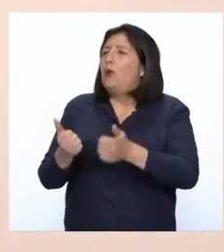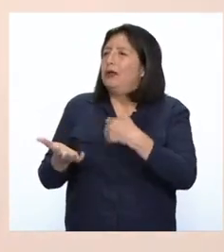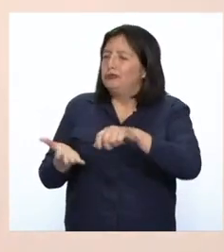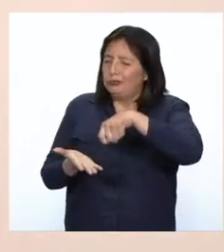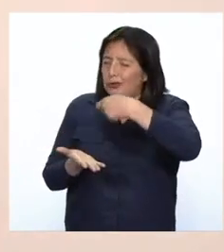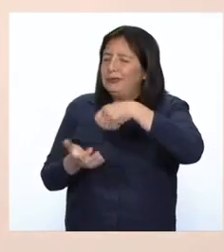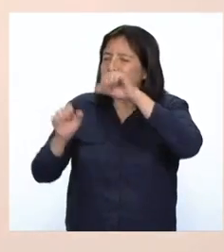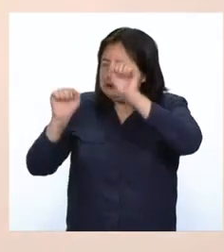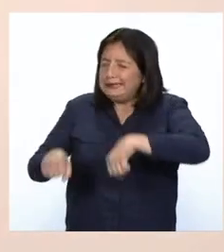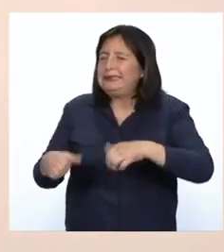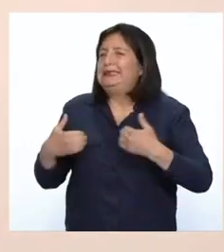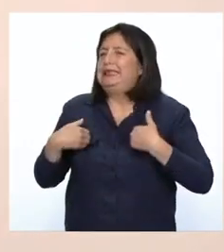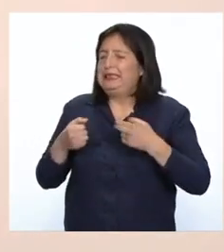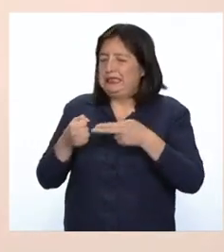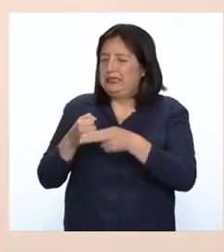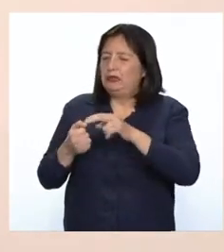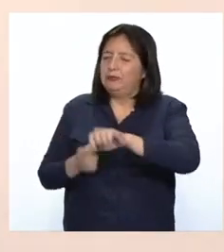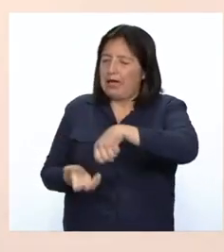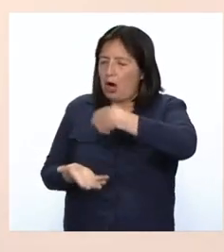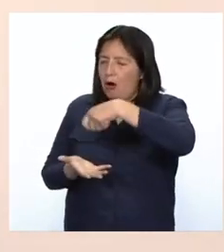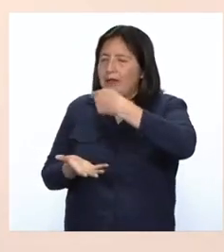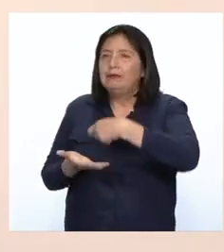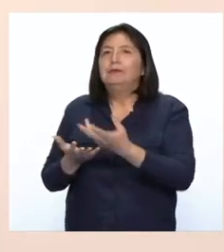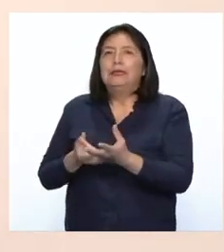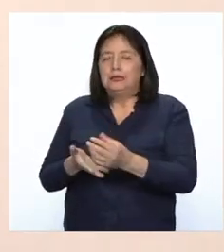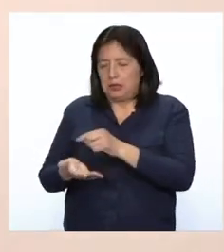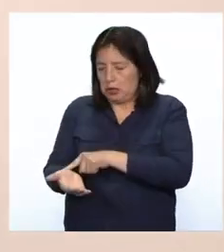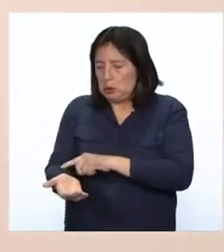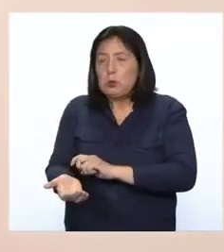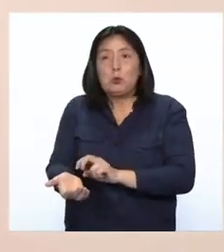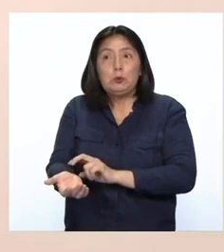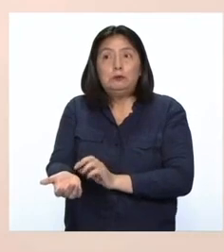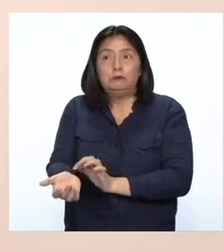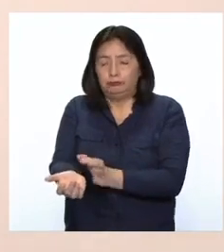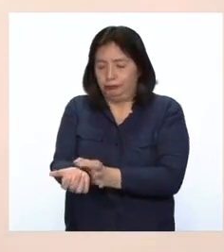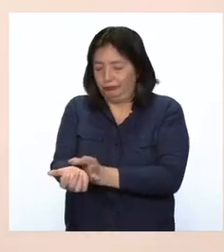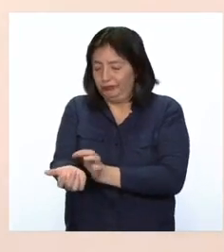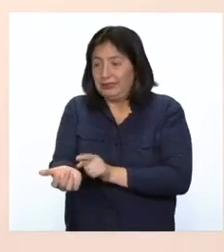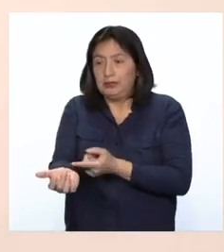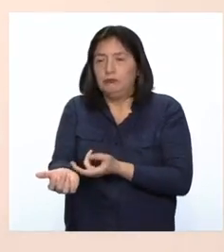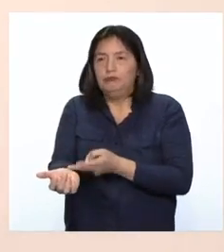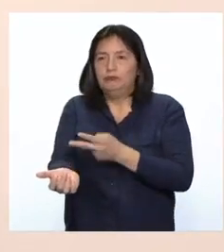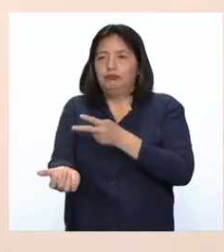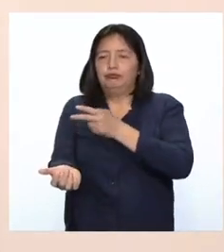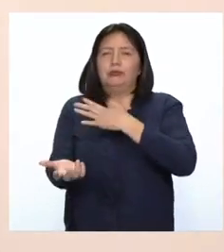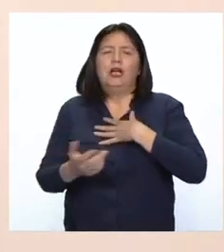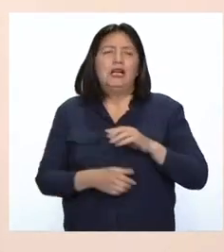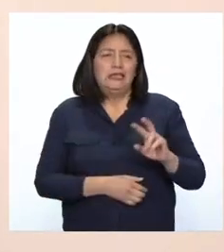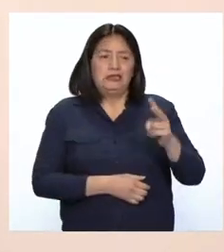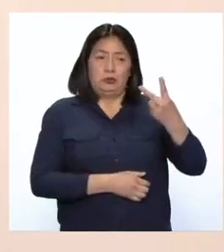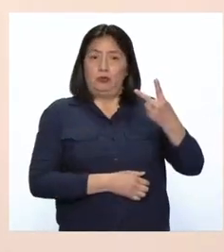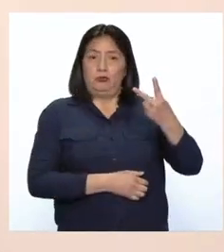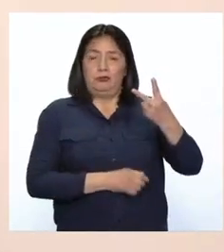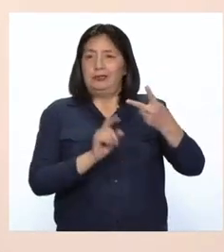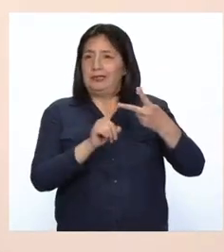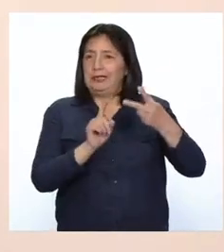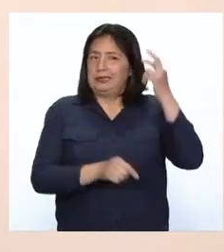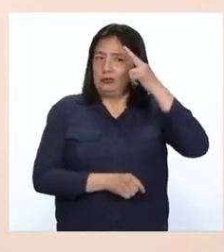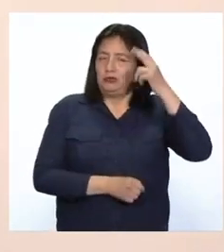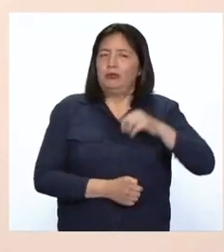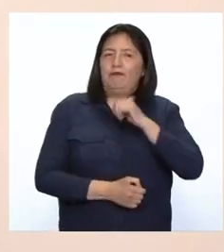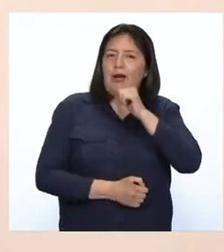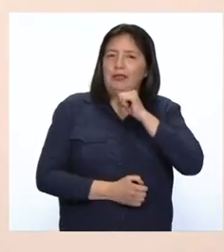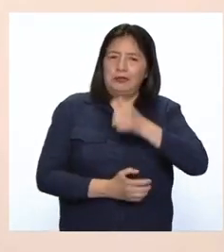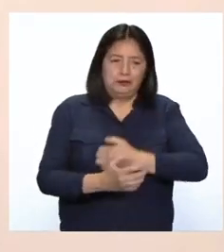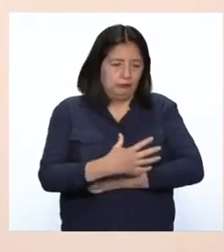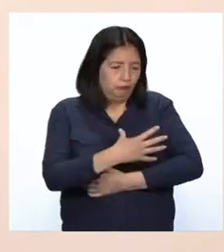deben consumir para elevar la hemoglobina. Una segunda causa es la falta de lactancia materna. Deben saber que